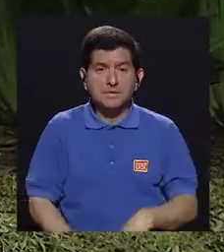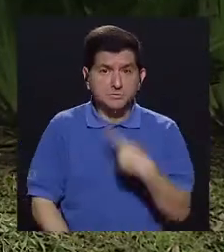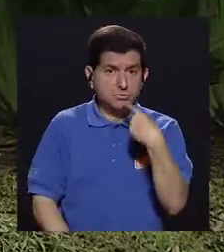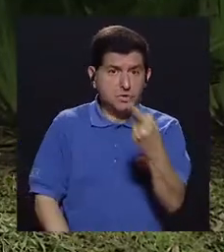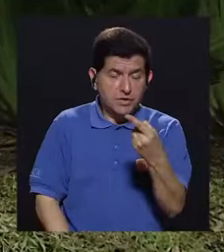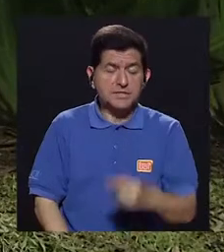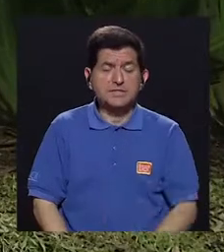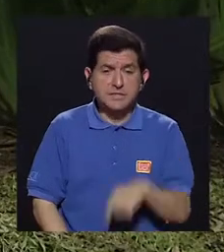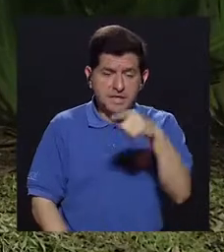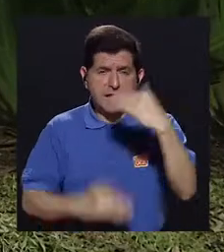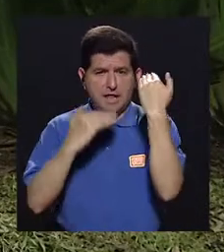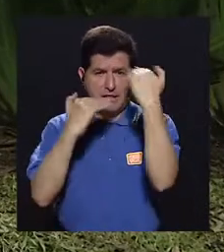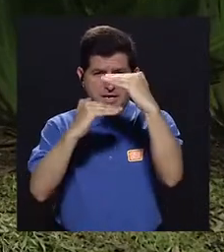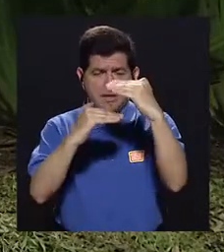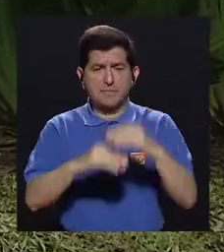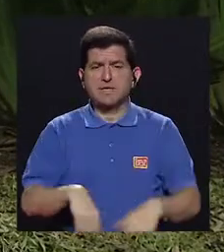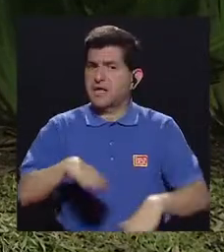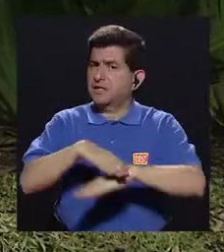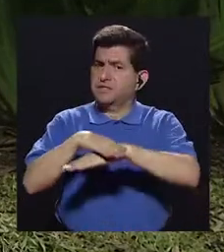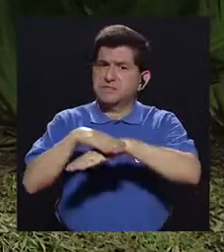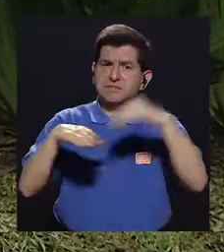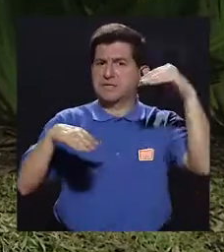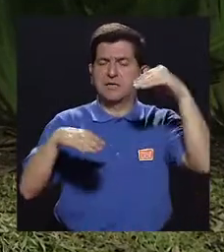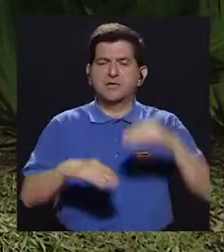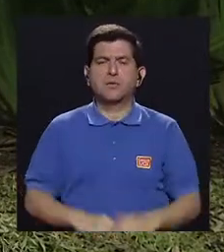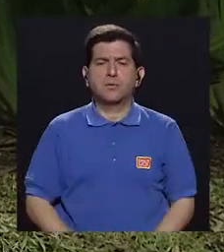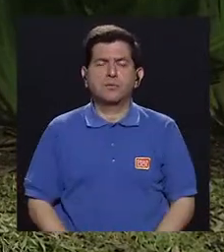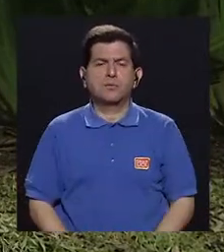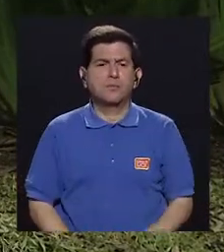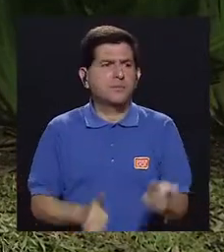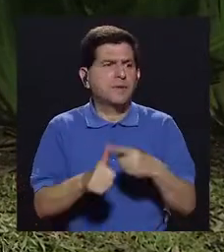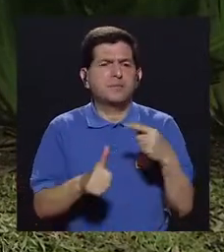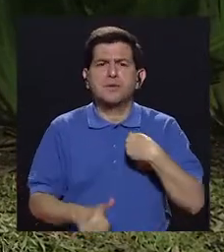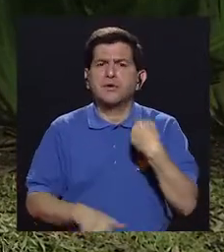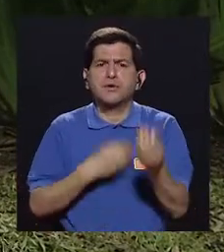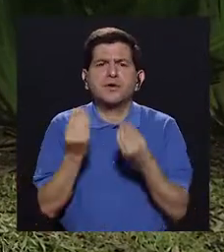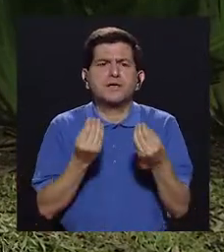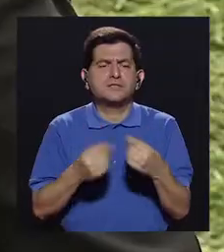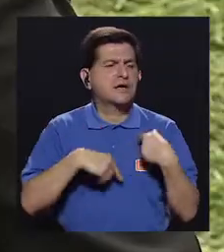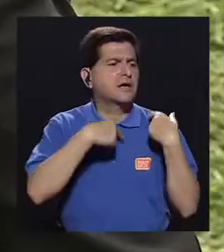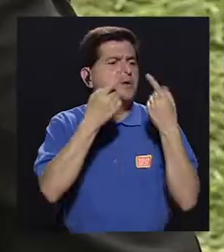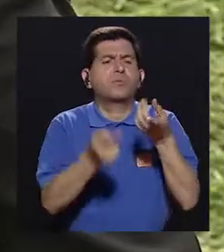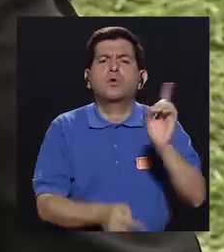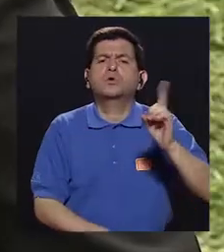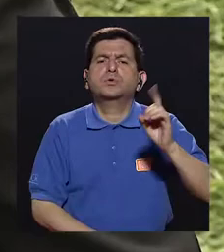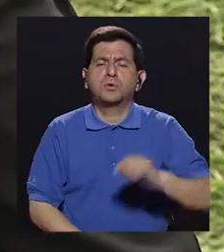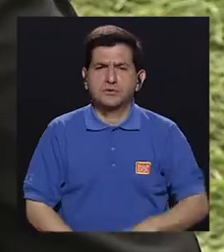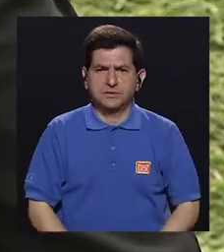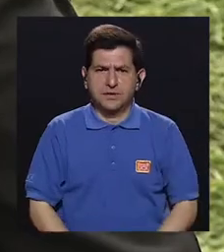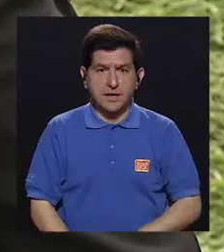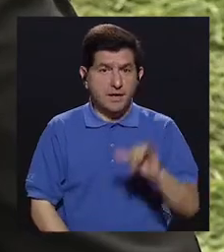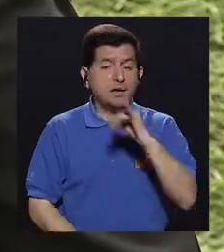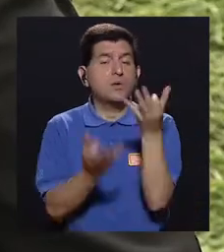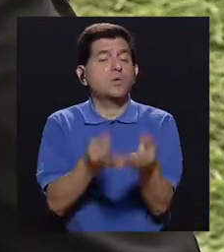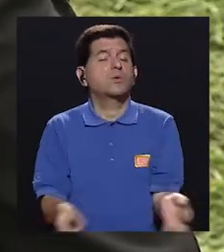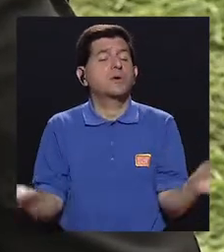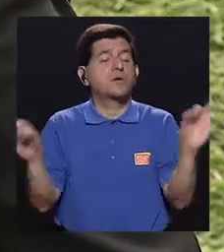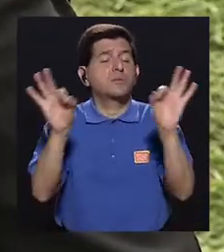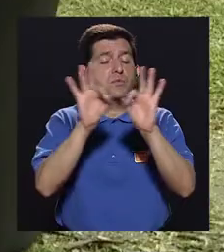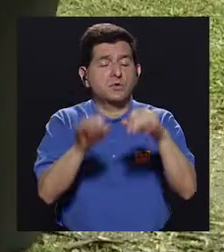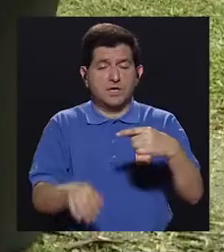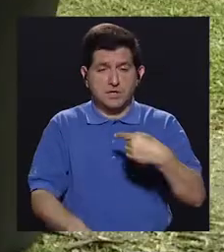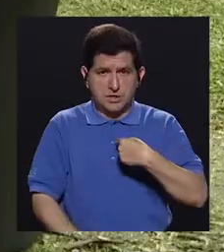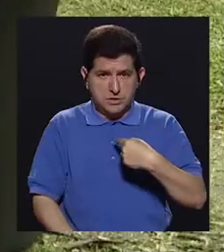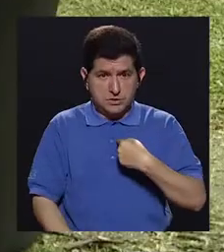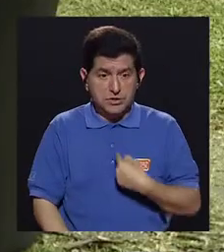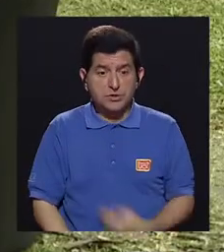me estabas hablando de los rangos, ya se sale de esto. ¿Qué hacer? ¿Qué es lo primero? ¿A dónde voy? Sí. Y también importante, ¿a